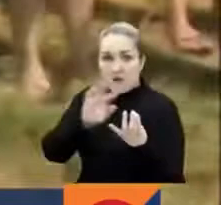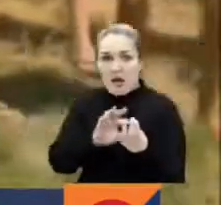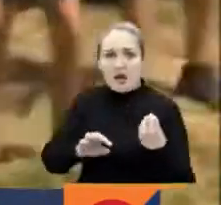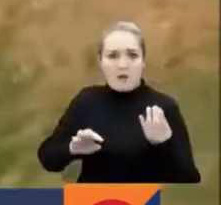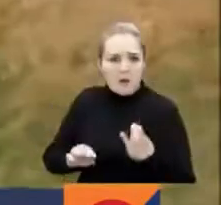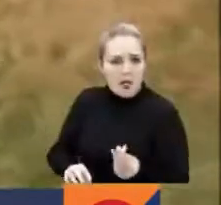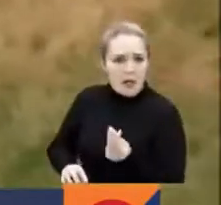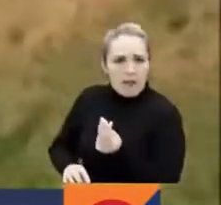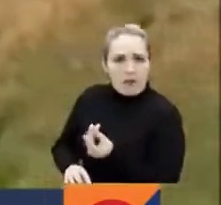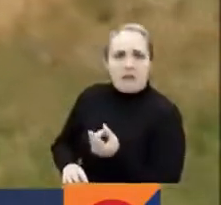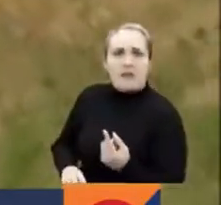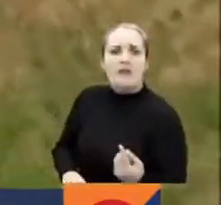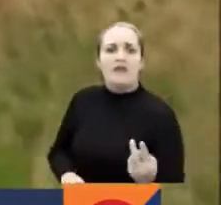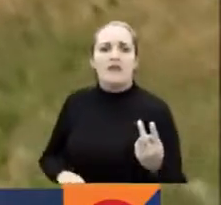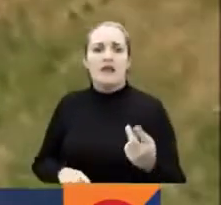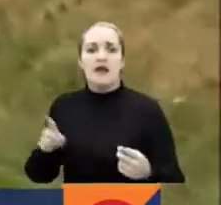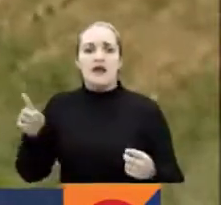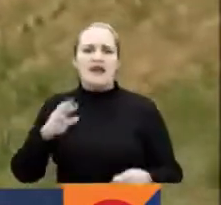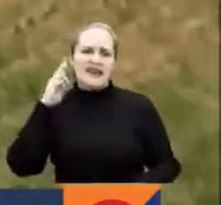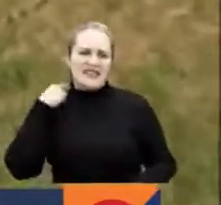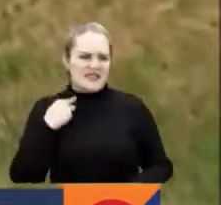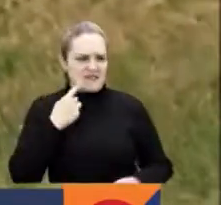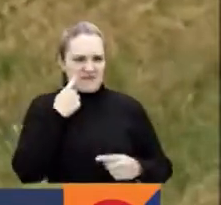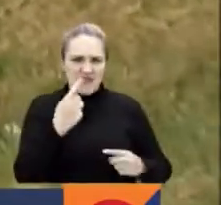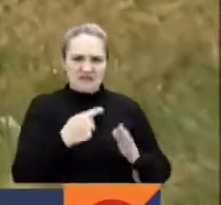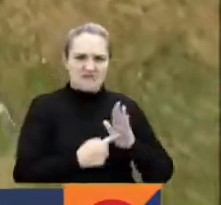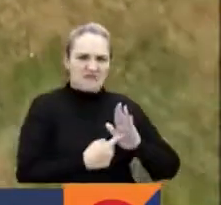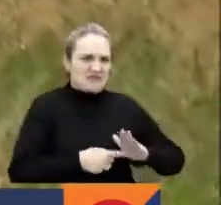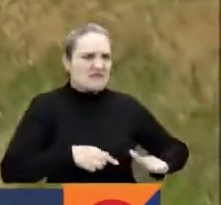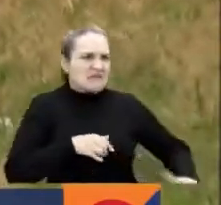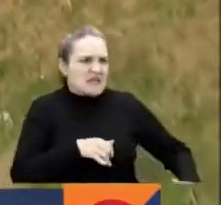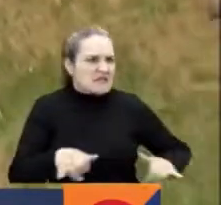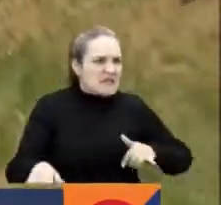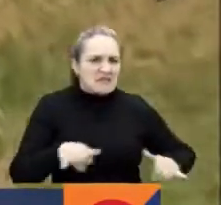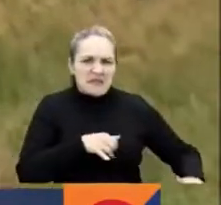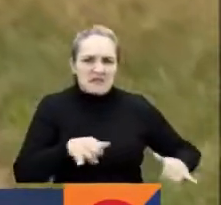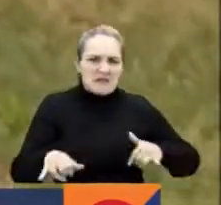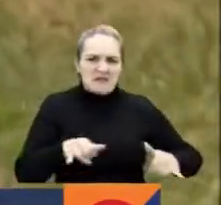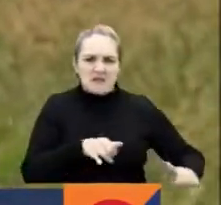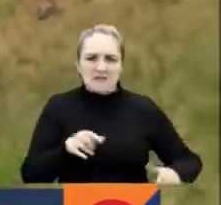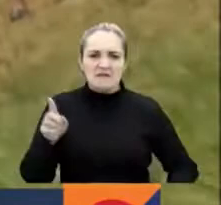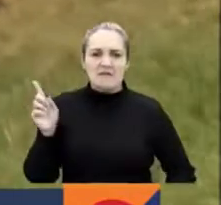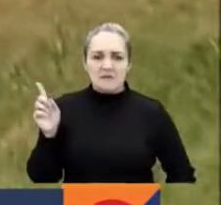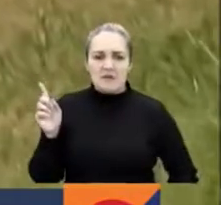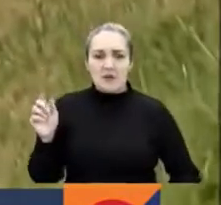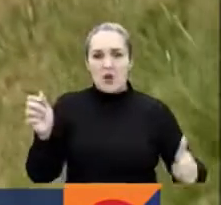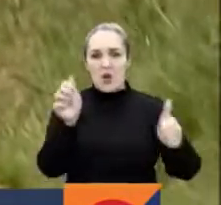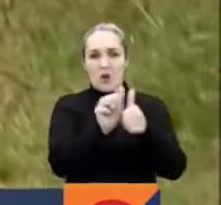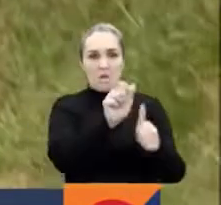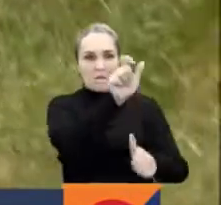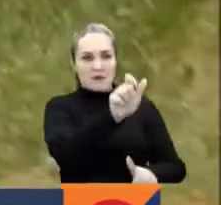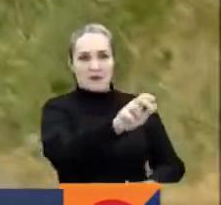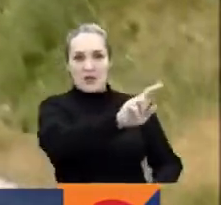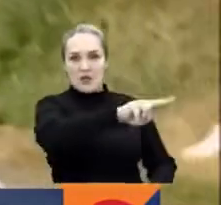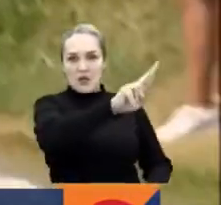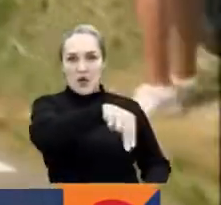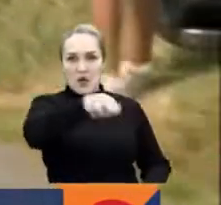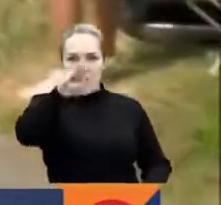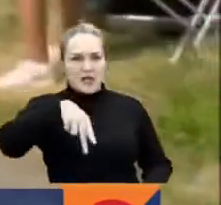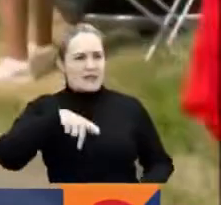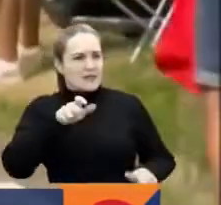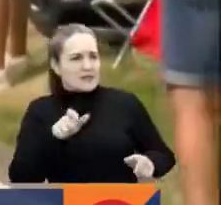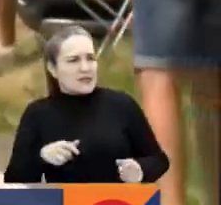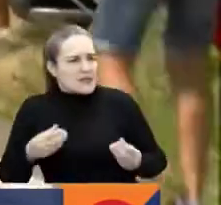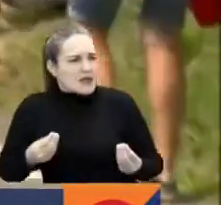en caer fue Van Aert. Rigo dijo que se iba a mostrar hoy y fue el que persiguió al nuevo cabeza de carrera, el noruego Legnesun. Pero la aventura no dio resultado porque el